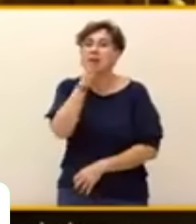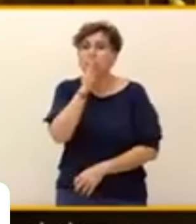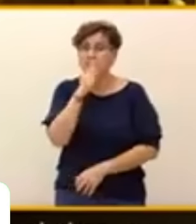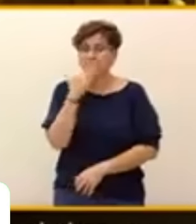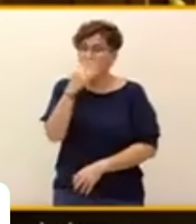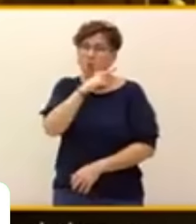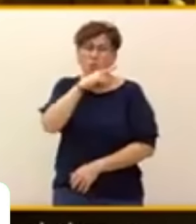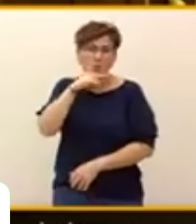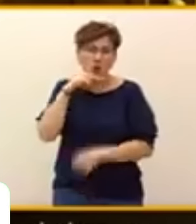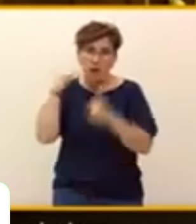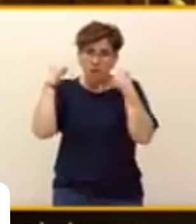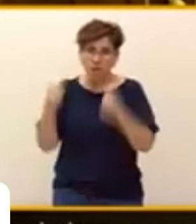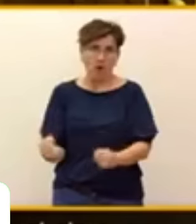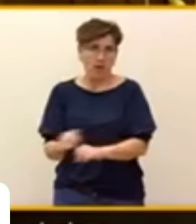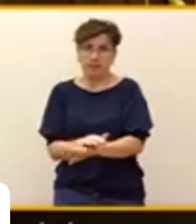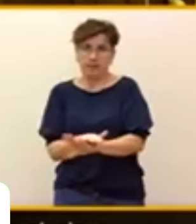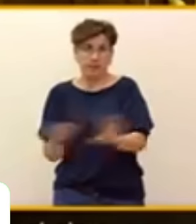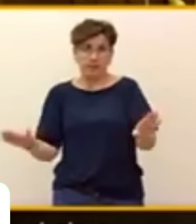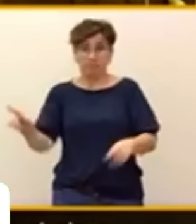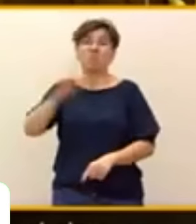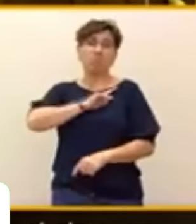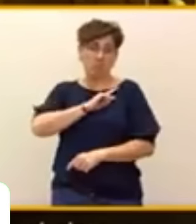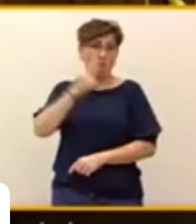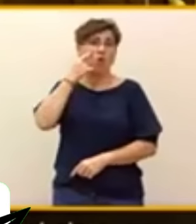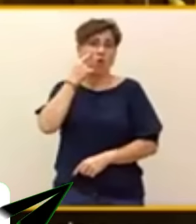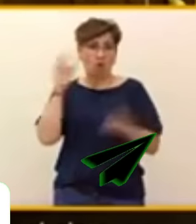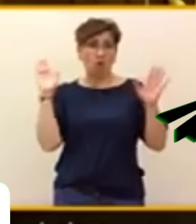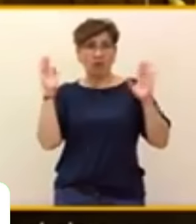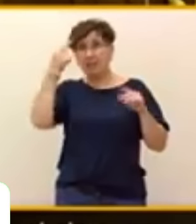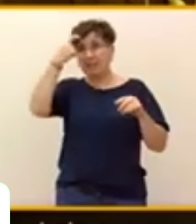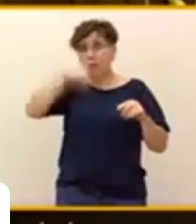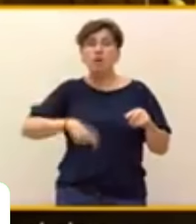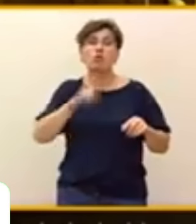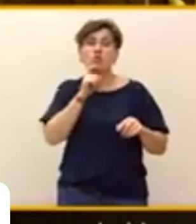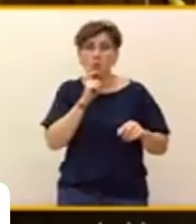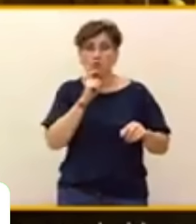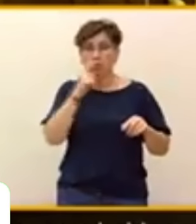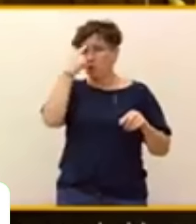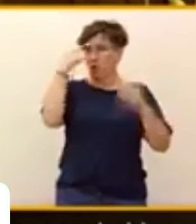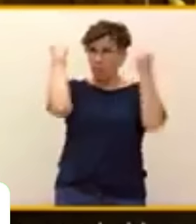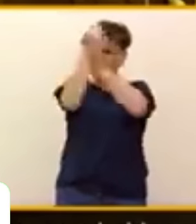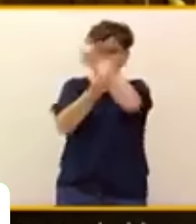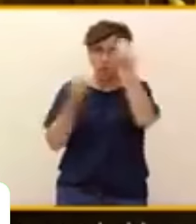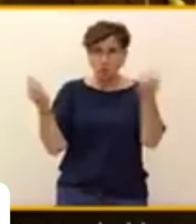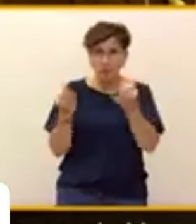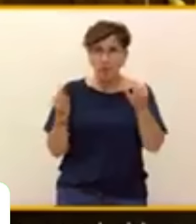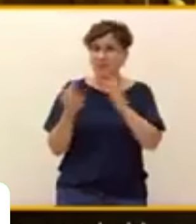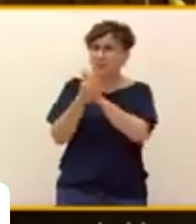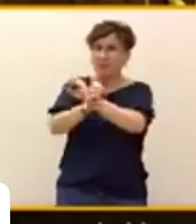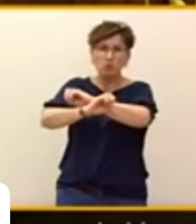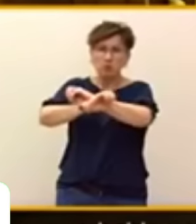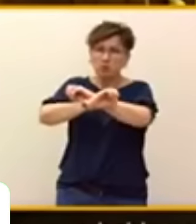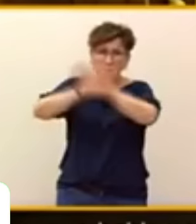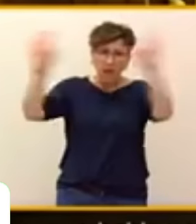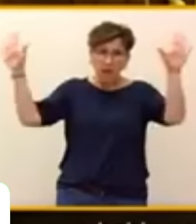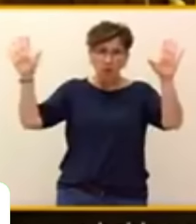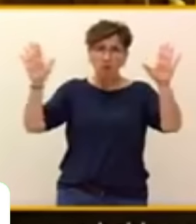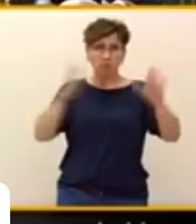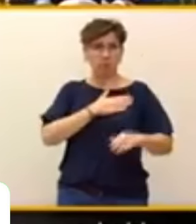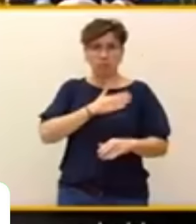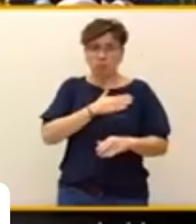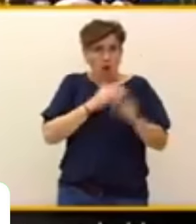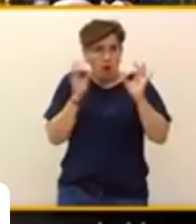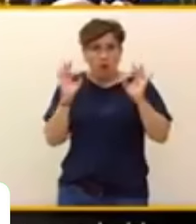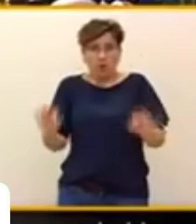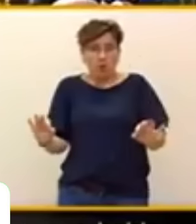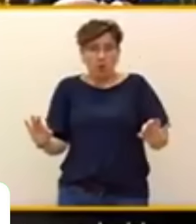saben cómo somos, cómo pensamos, que hablamos claro, alto, con el corazón y sobre todo porque nosotros también hemos servido, hemos sufrido